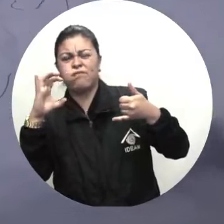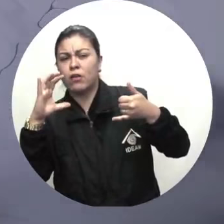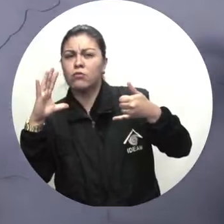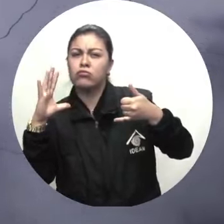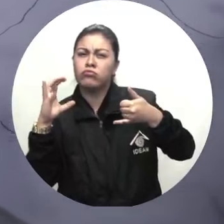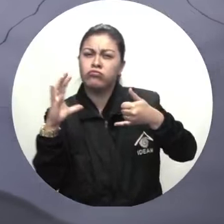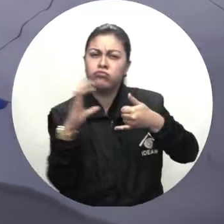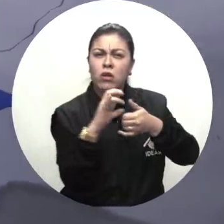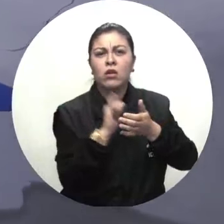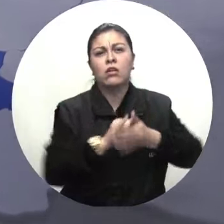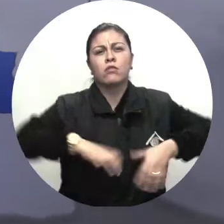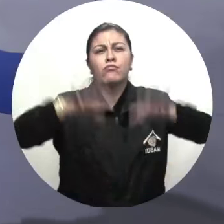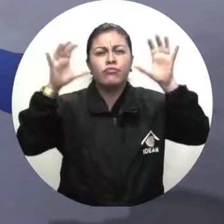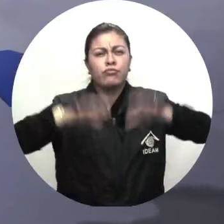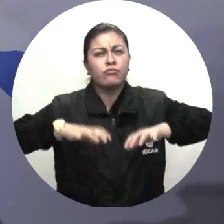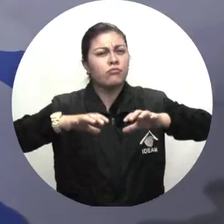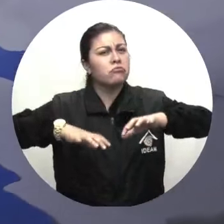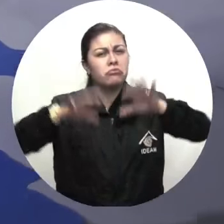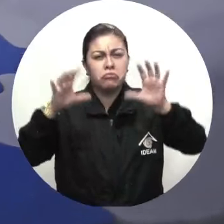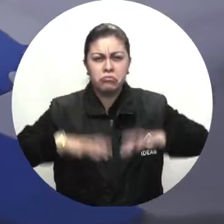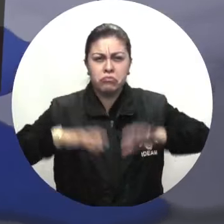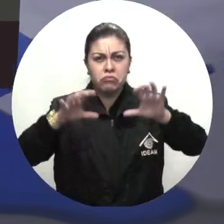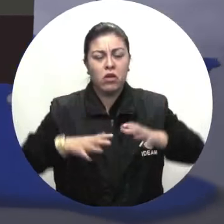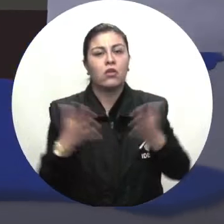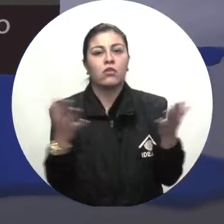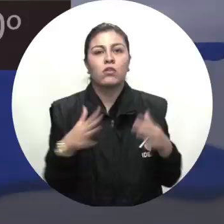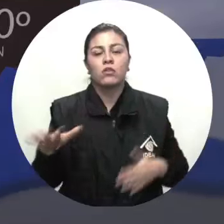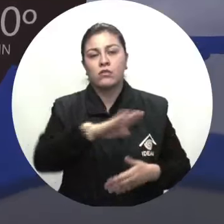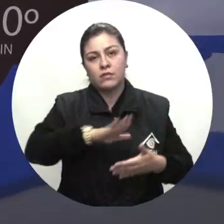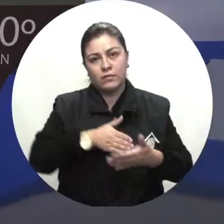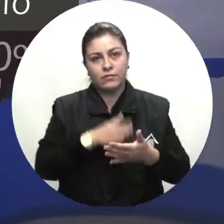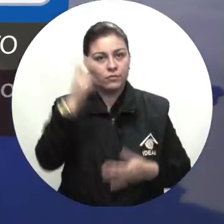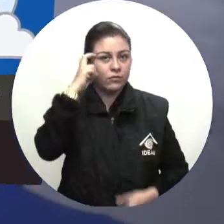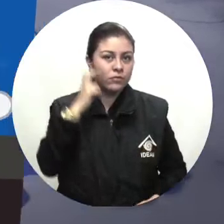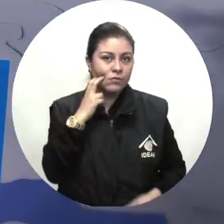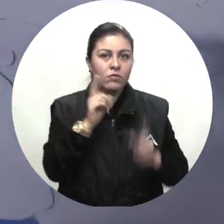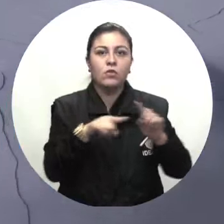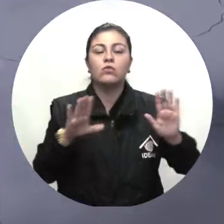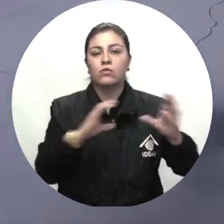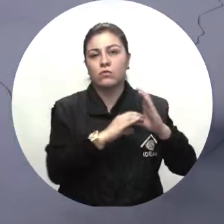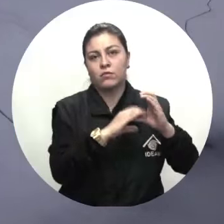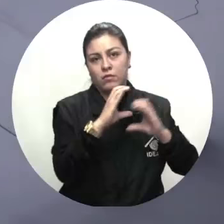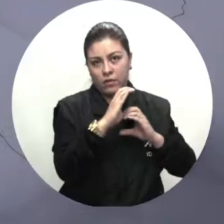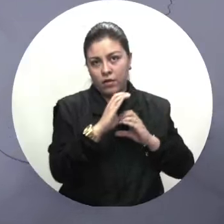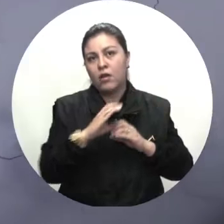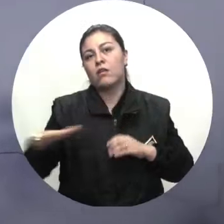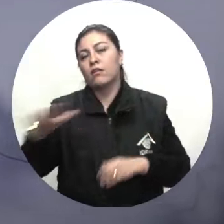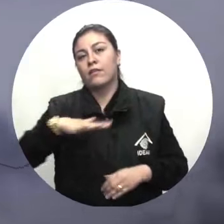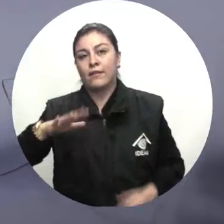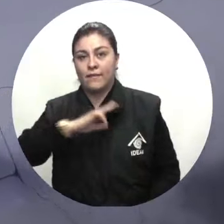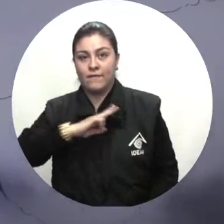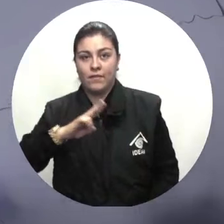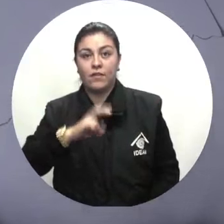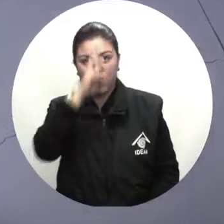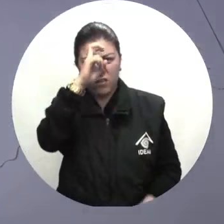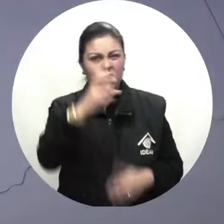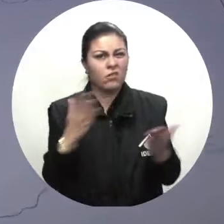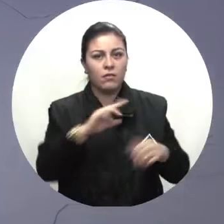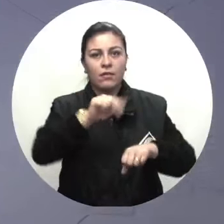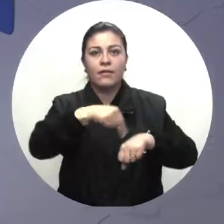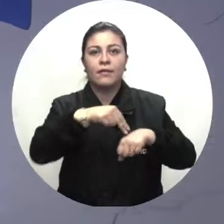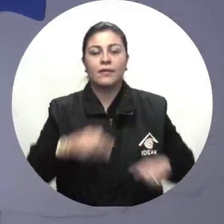con precipitaciones de menor intensidad en el centro del Chocó, en sectores del Cauca, Valle del Cauca y al norte de Nariño.